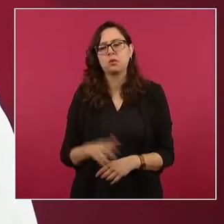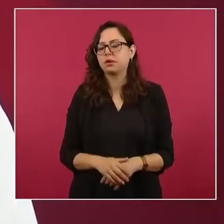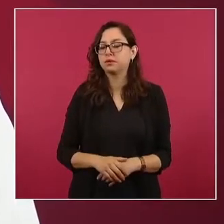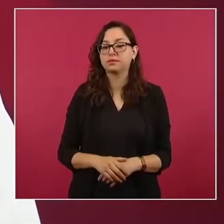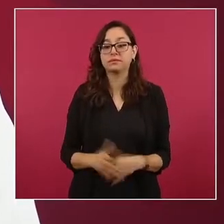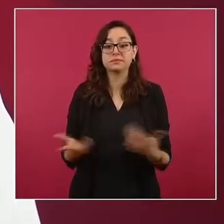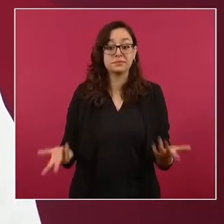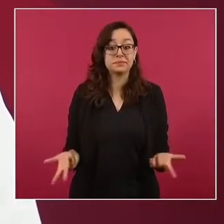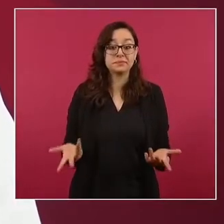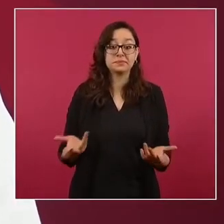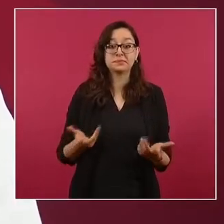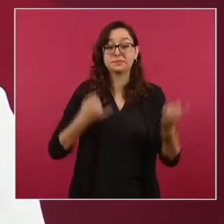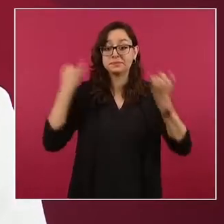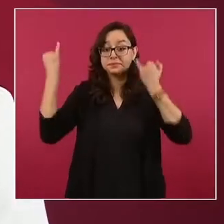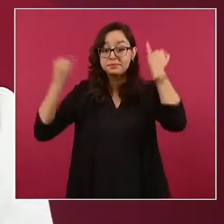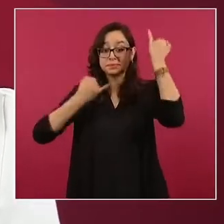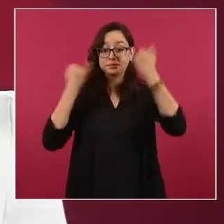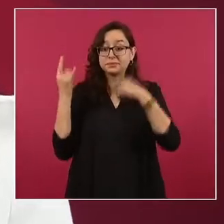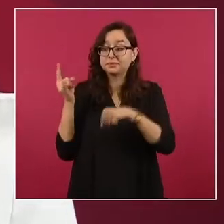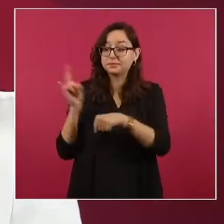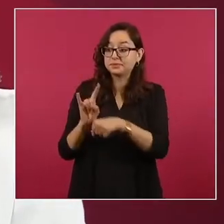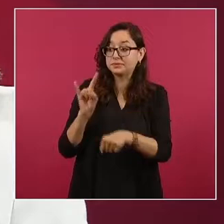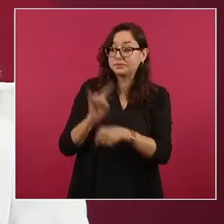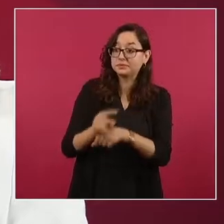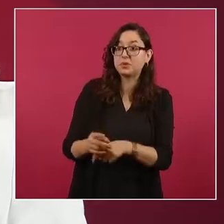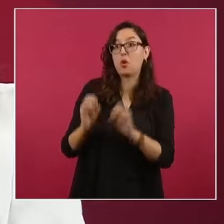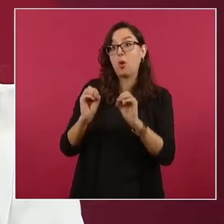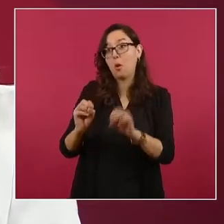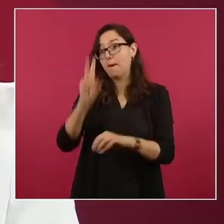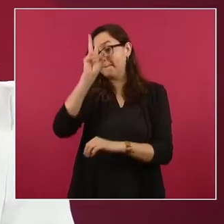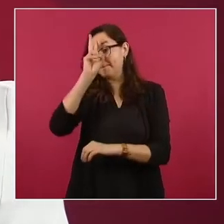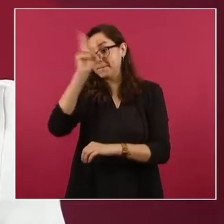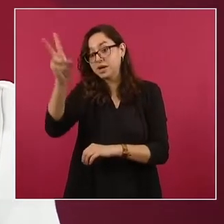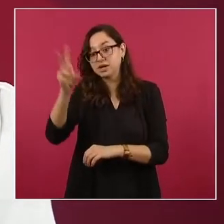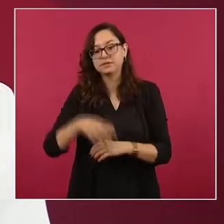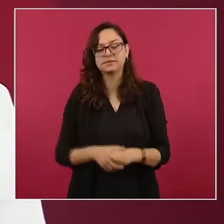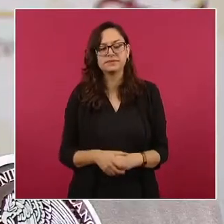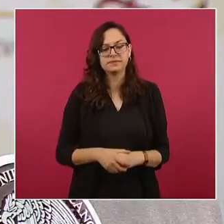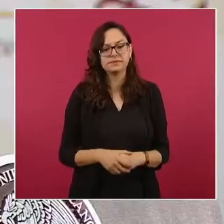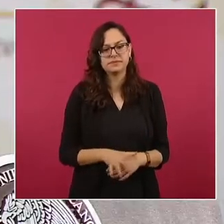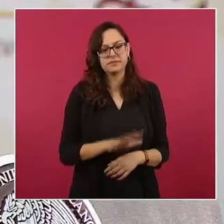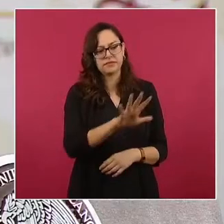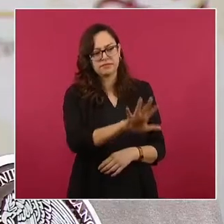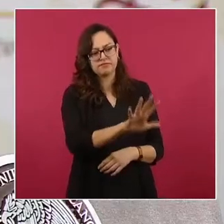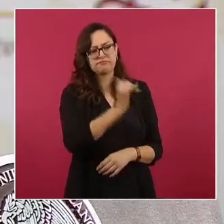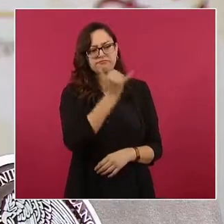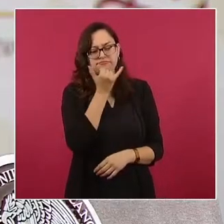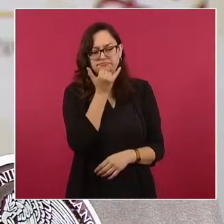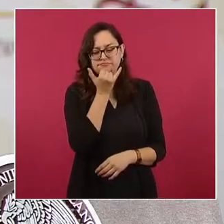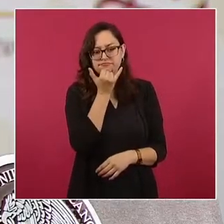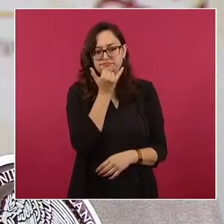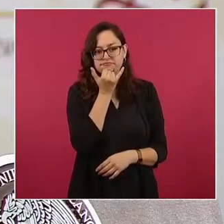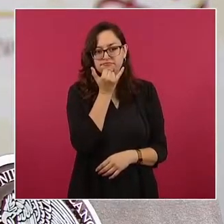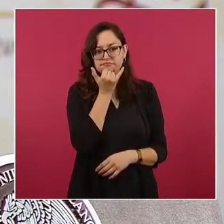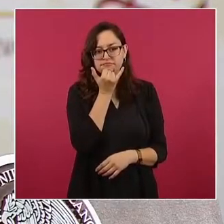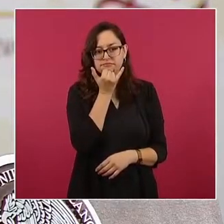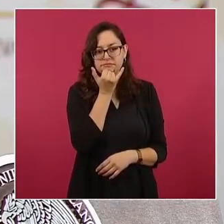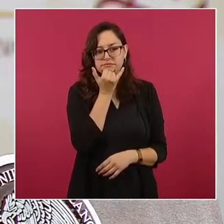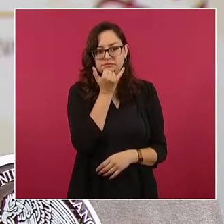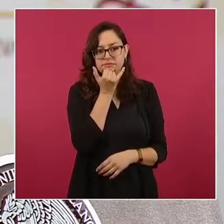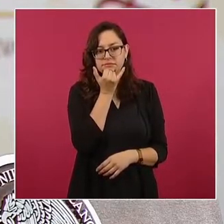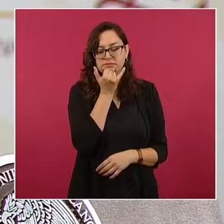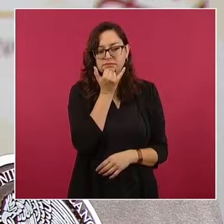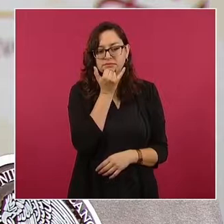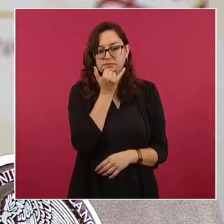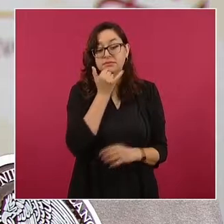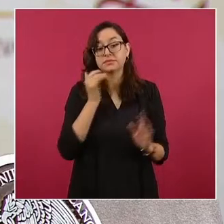una cortina de humo o una venganza. Pero sólo recordemos el dicho que versa que